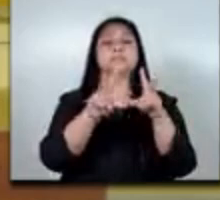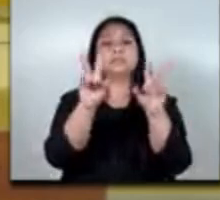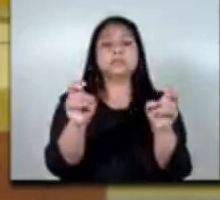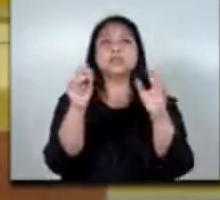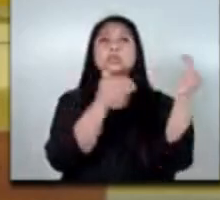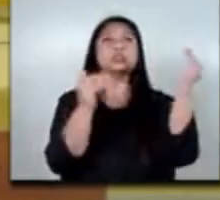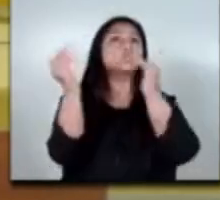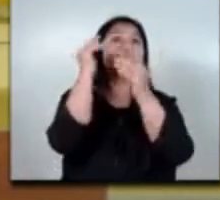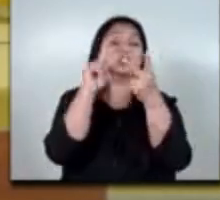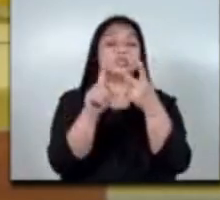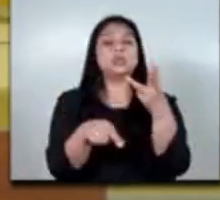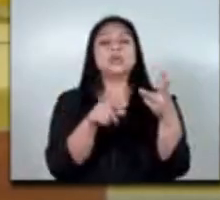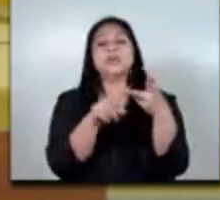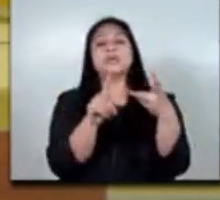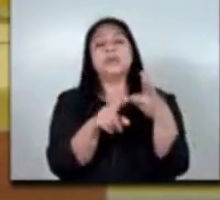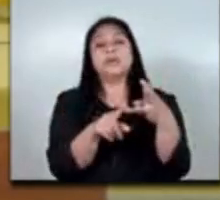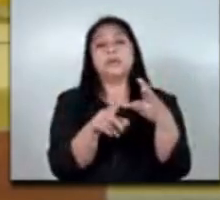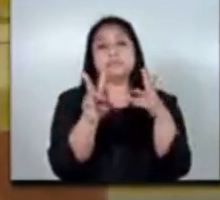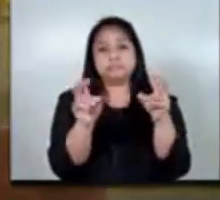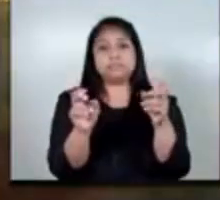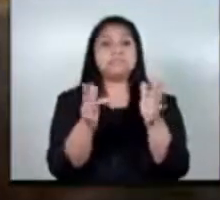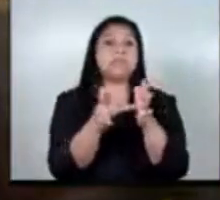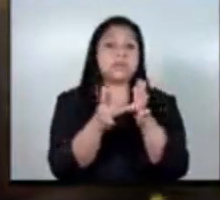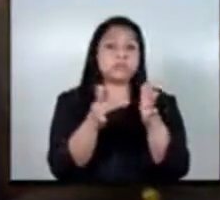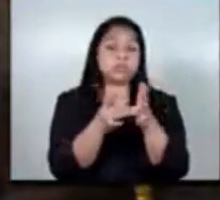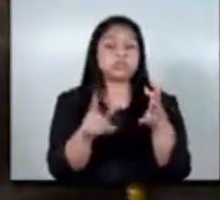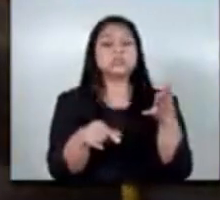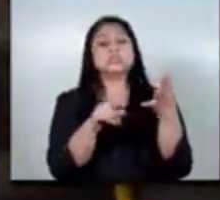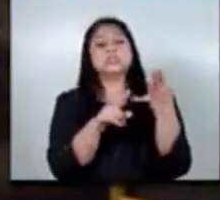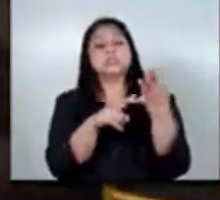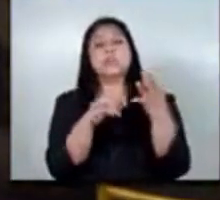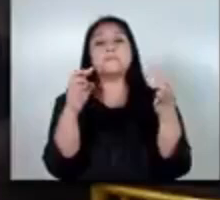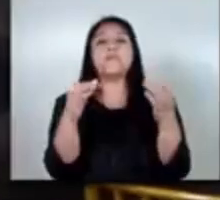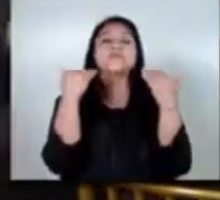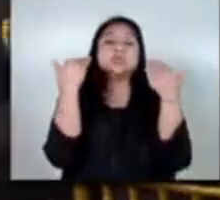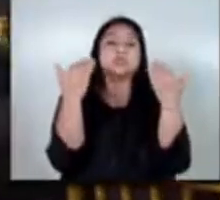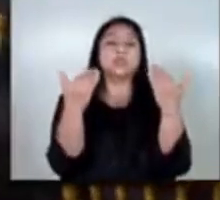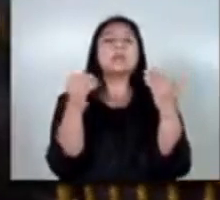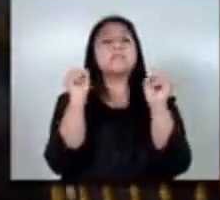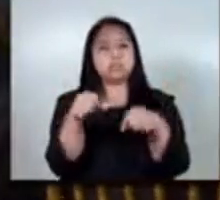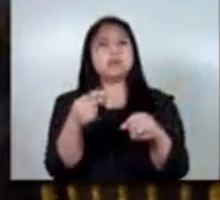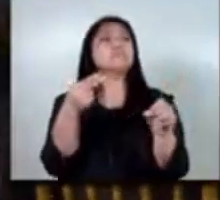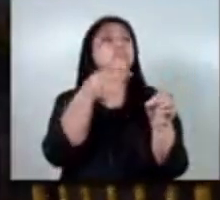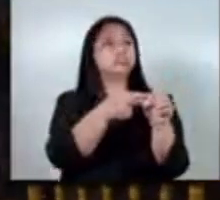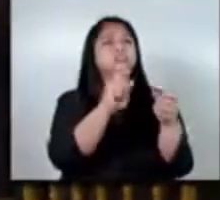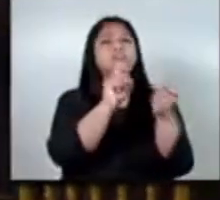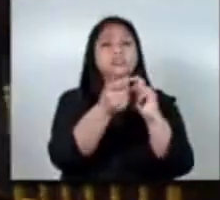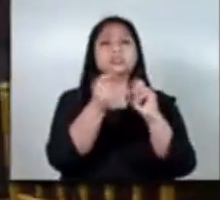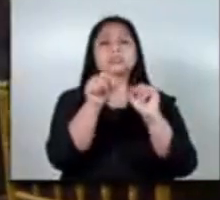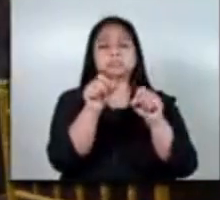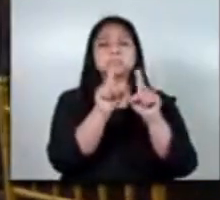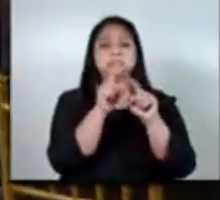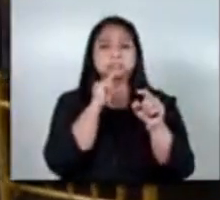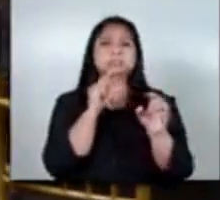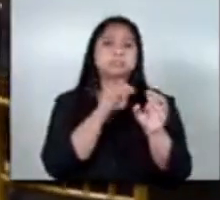construcción estamos hablando de técnicos estamos hablando de profesionales que pueden también entrar o deberían